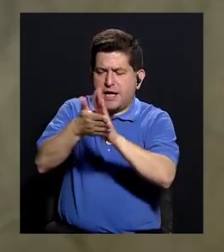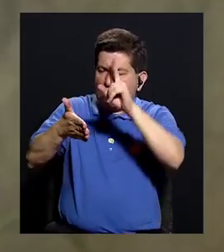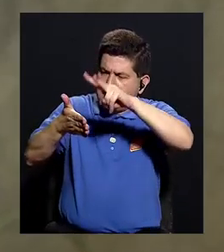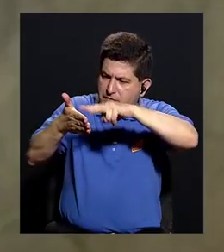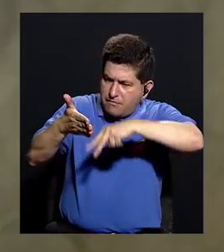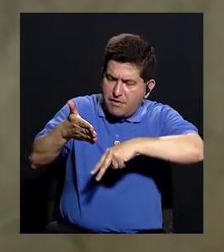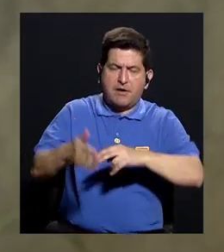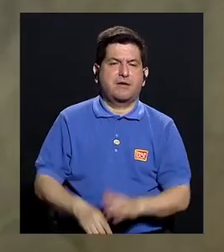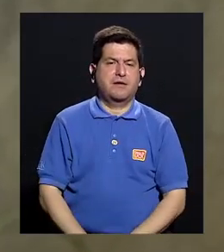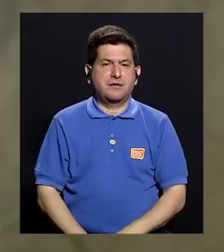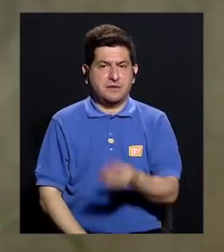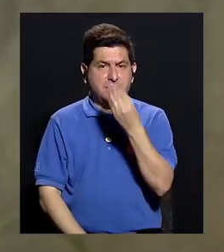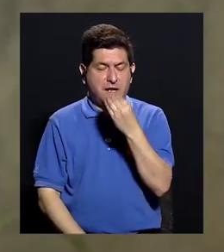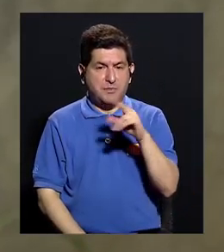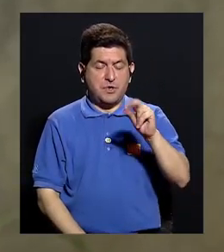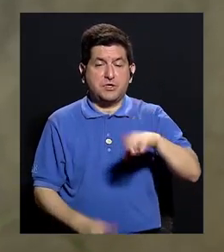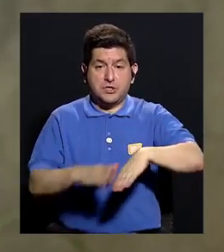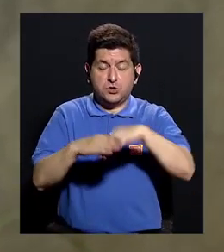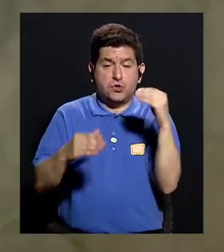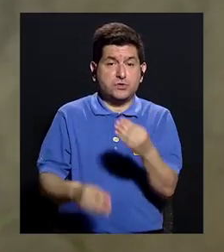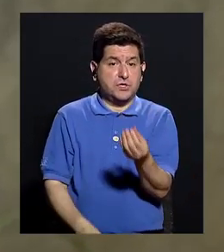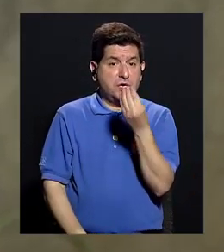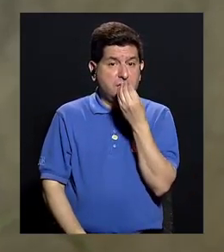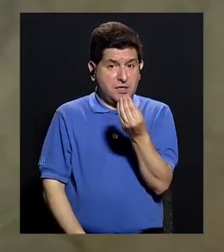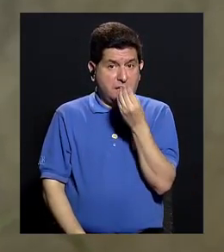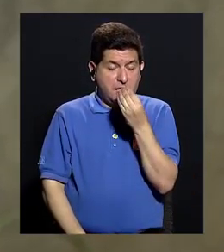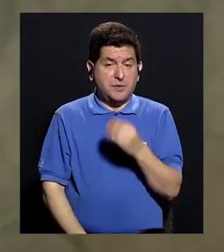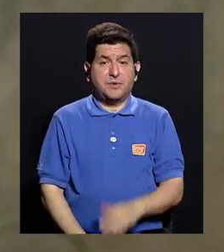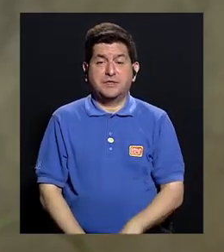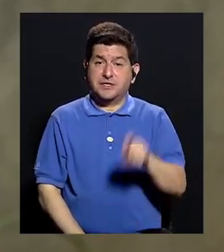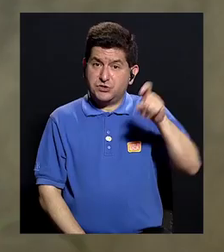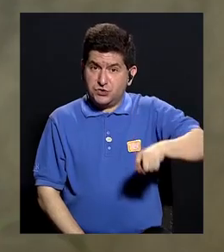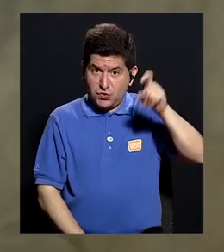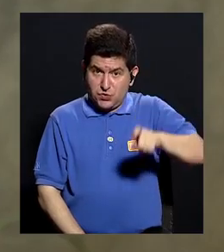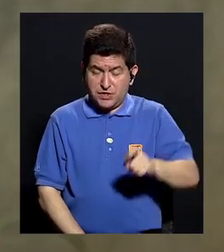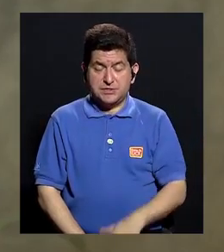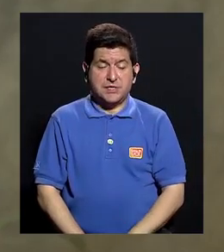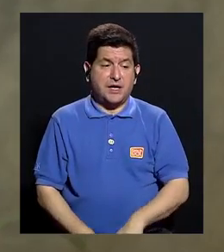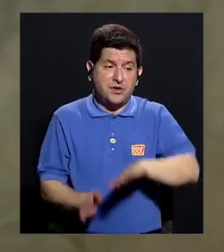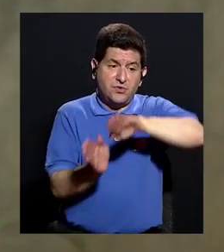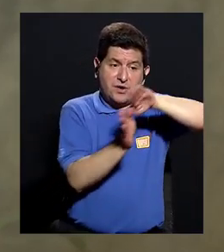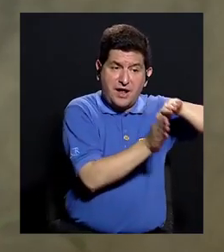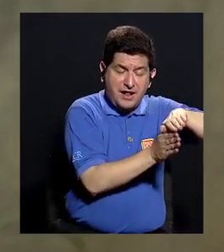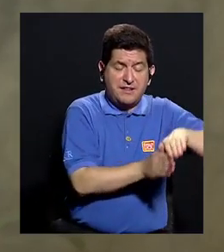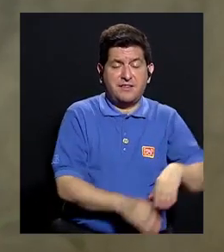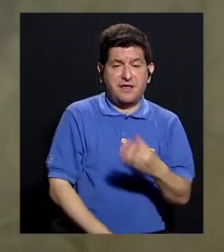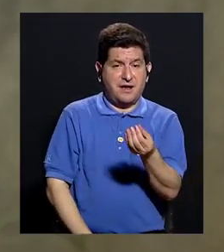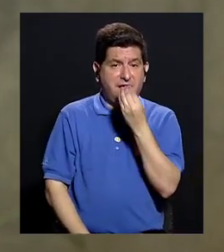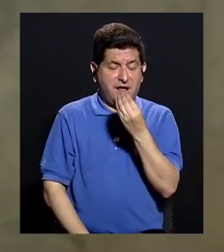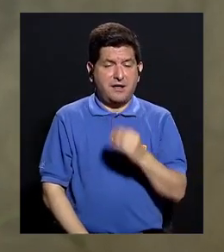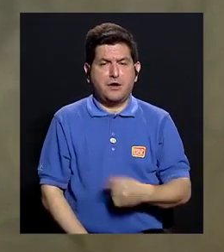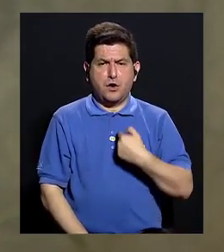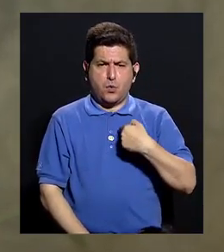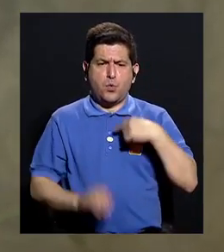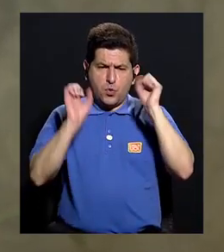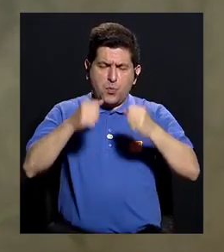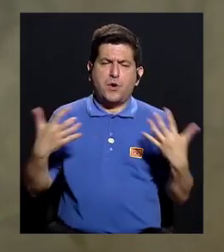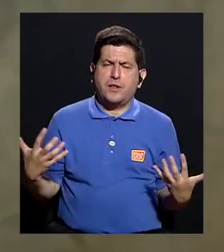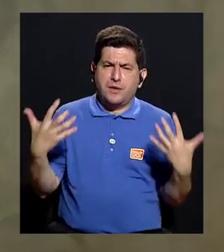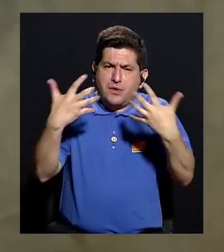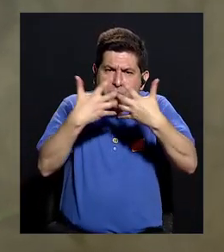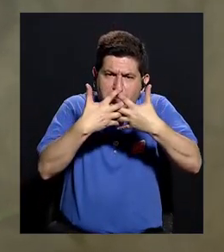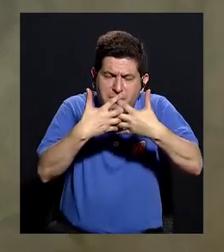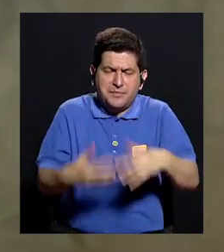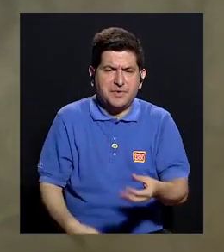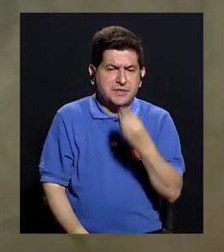nutricionales, para que nuestra alimentación no excluya nutrientes de la alimentación por excluir algunos alimentos y no poder hacer de manera que podamos